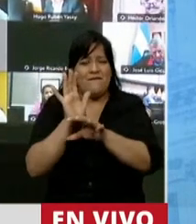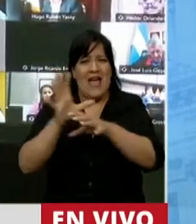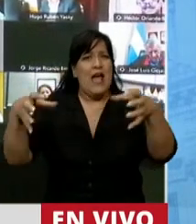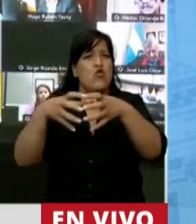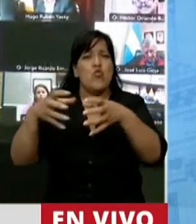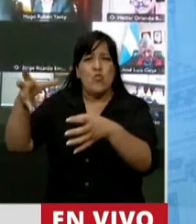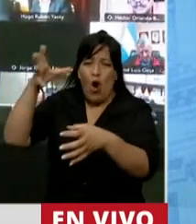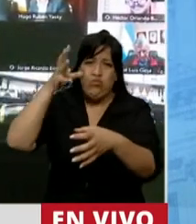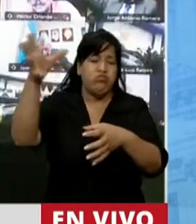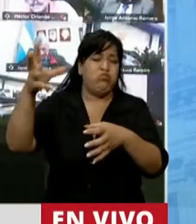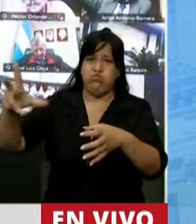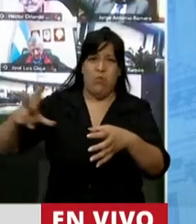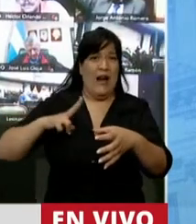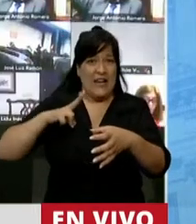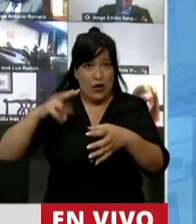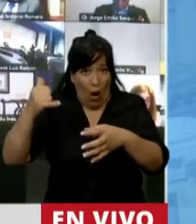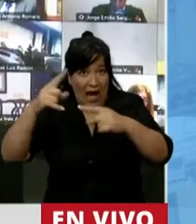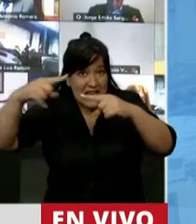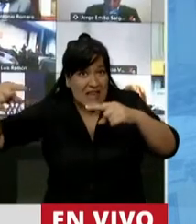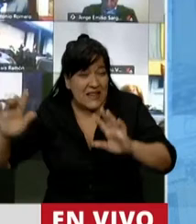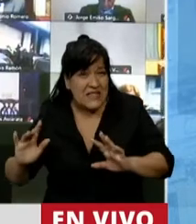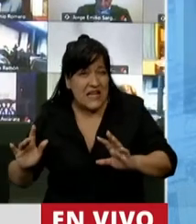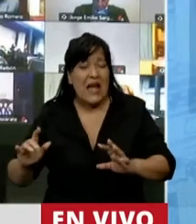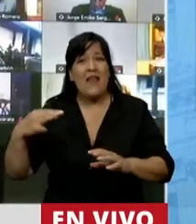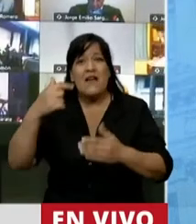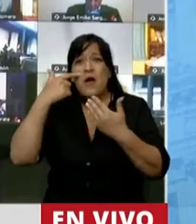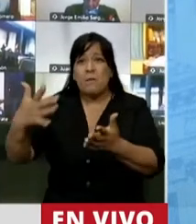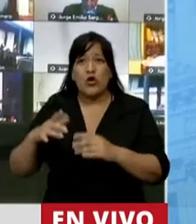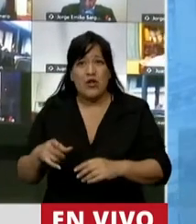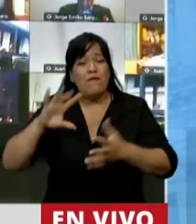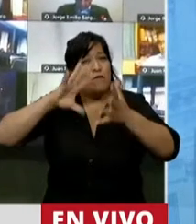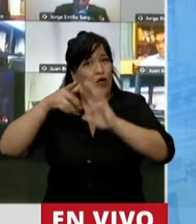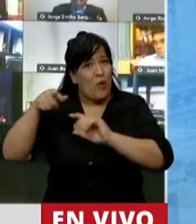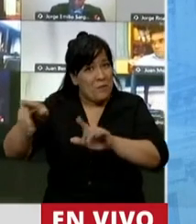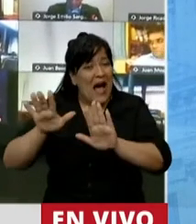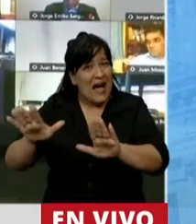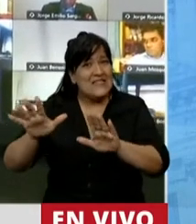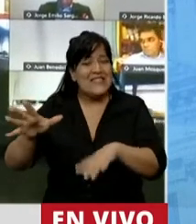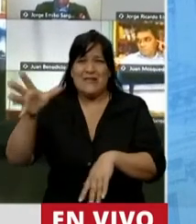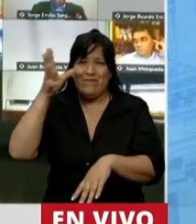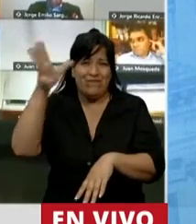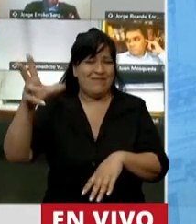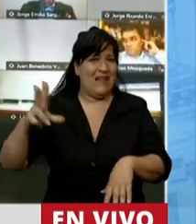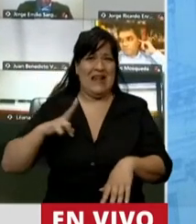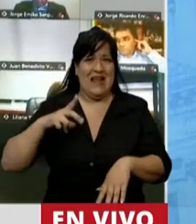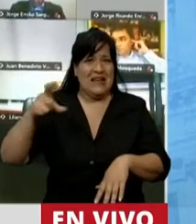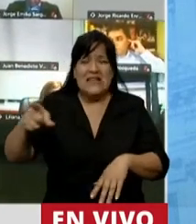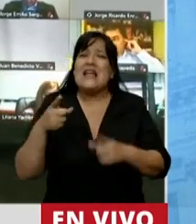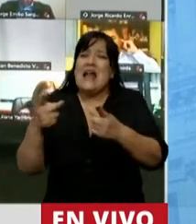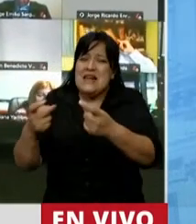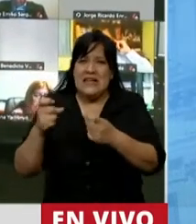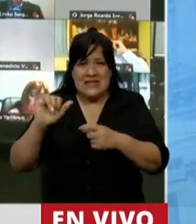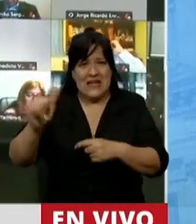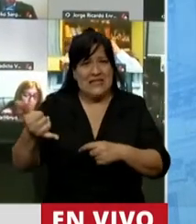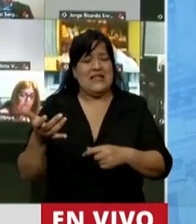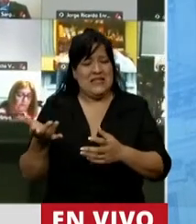riqueza y que demuestre que en realidad es el modelo de extrema riqueza el que necesita la